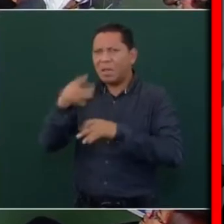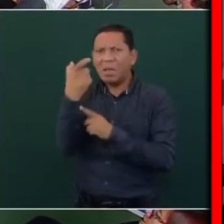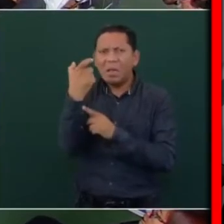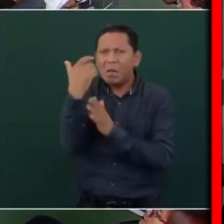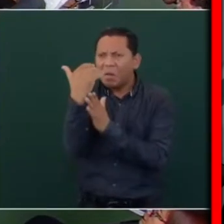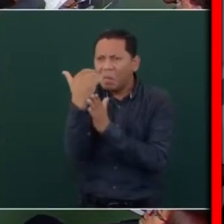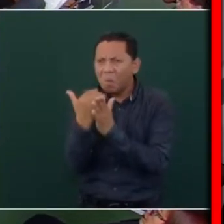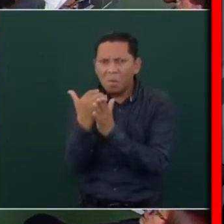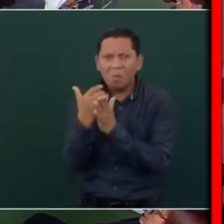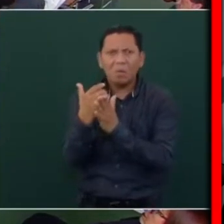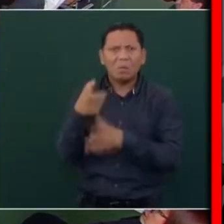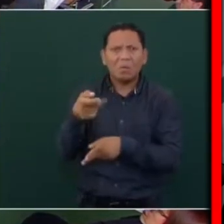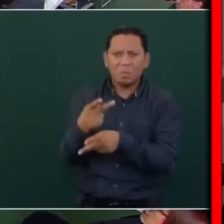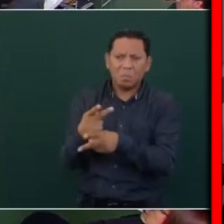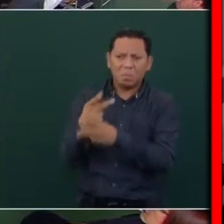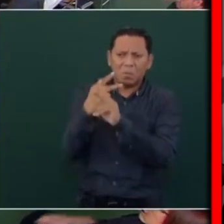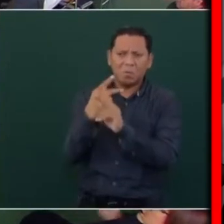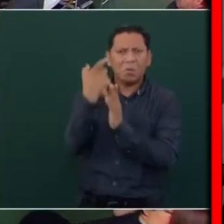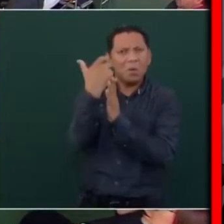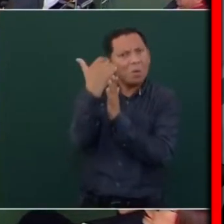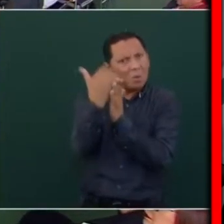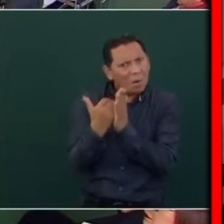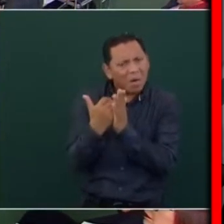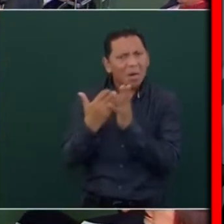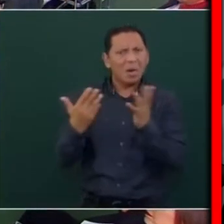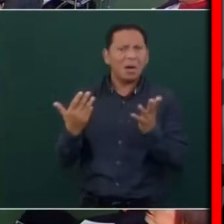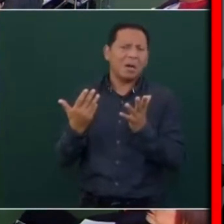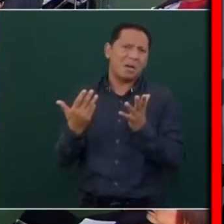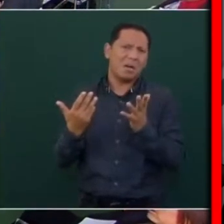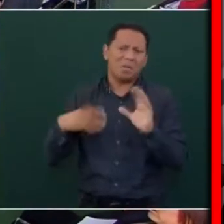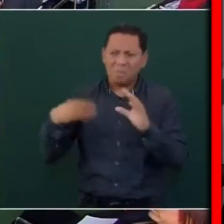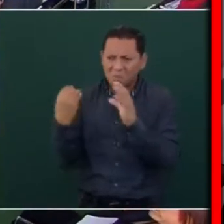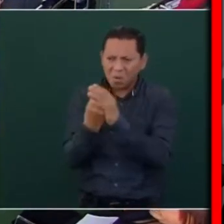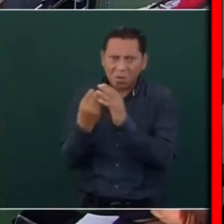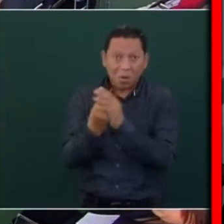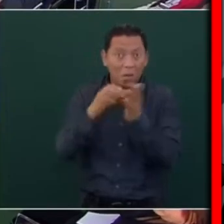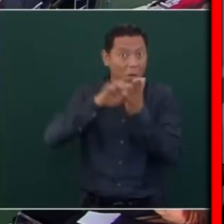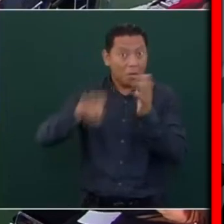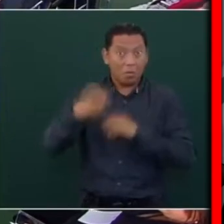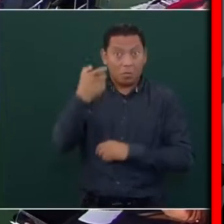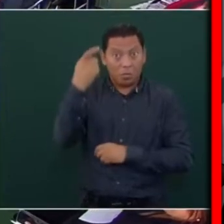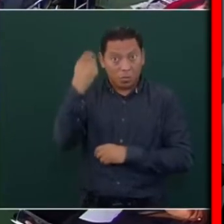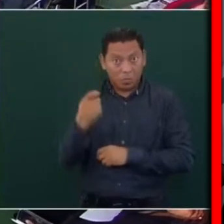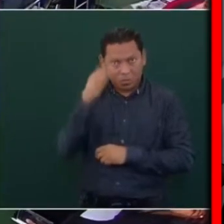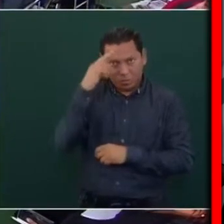quitar prestaciones a los trabajadores, para privatizar las pensiones.